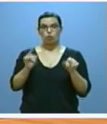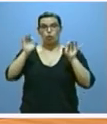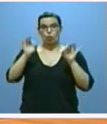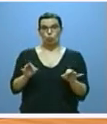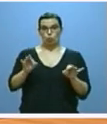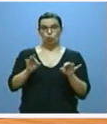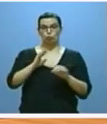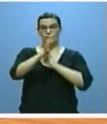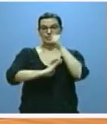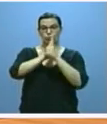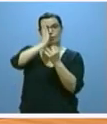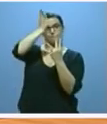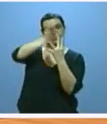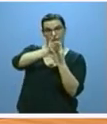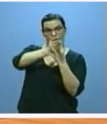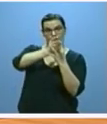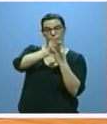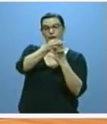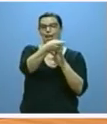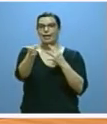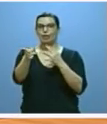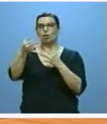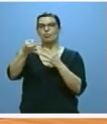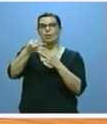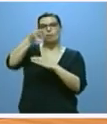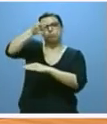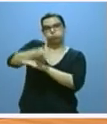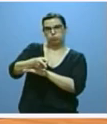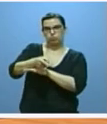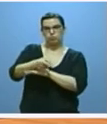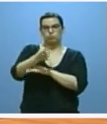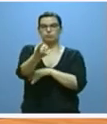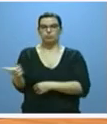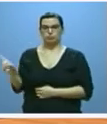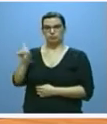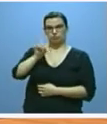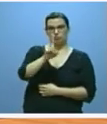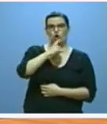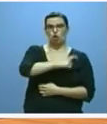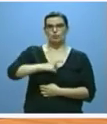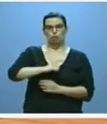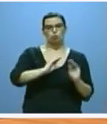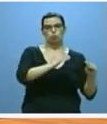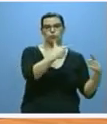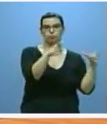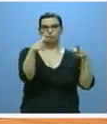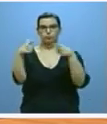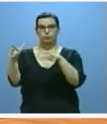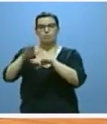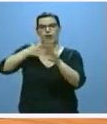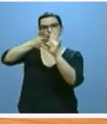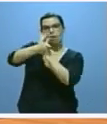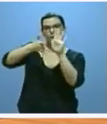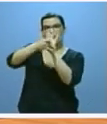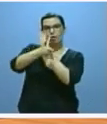segundo año de la legislatura a solicitar su comparecencia ante la correspondiente comisión de las cortes para informar del